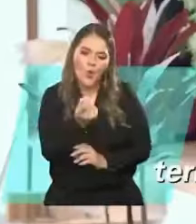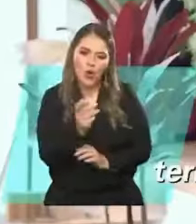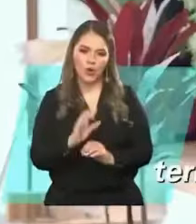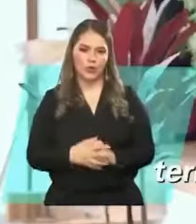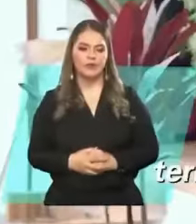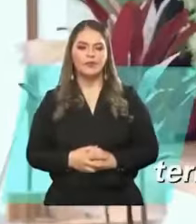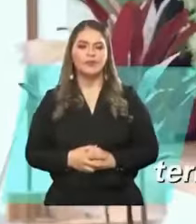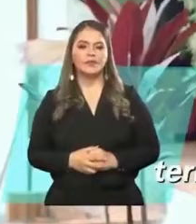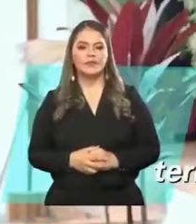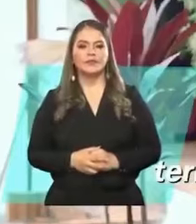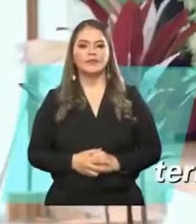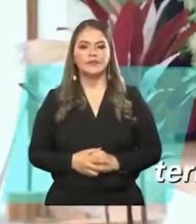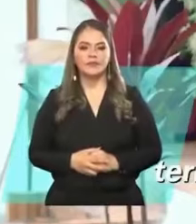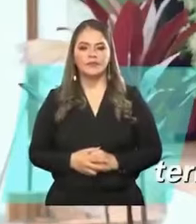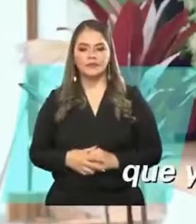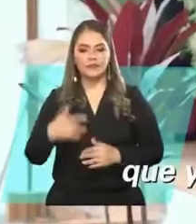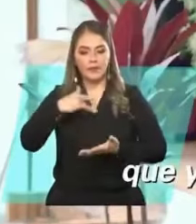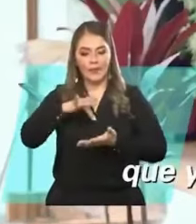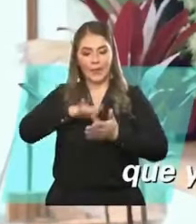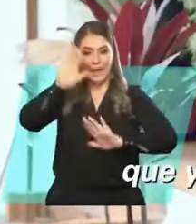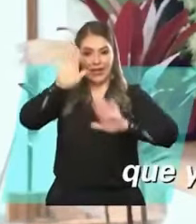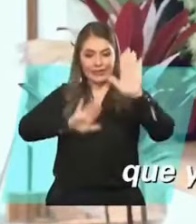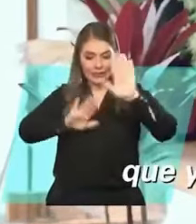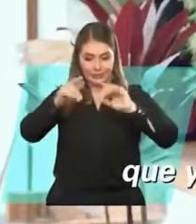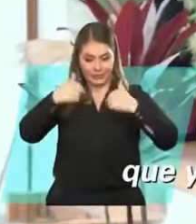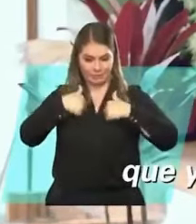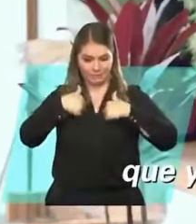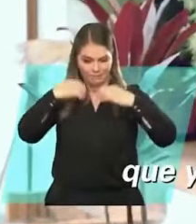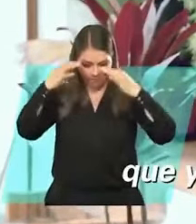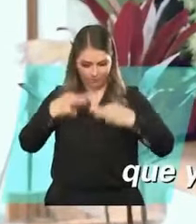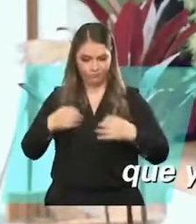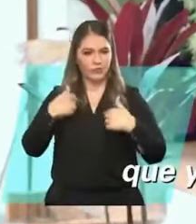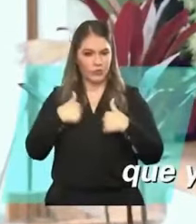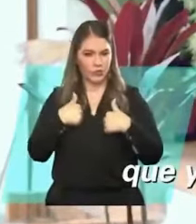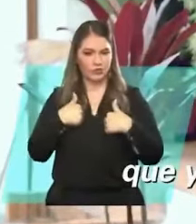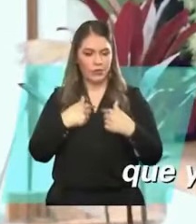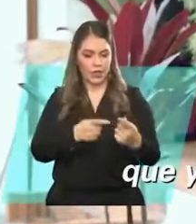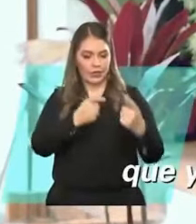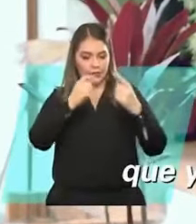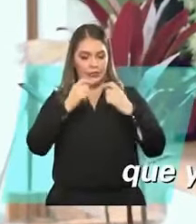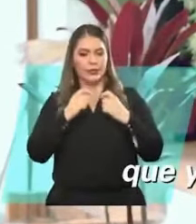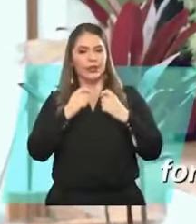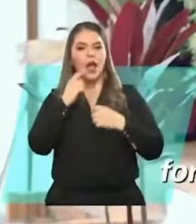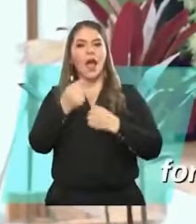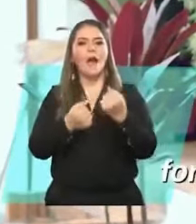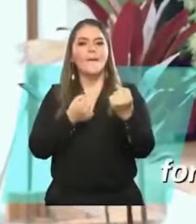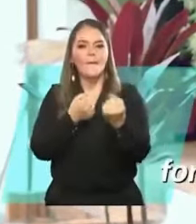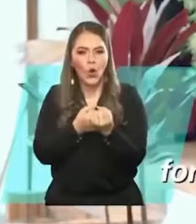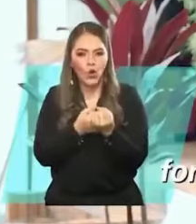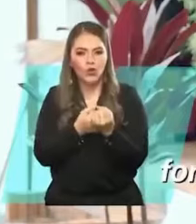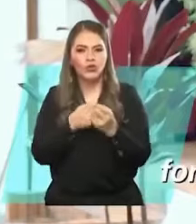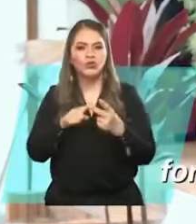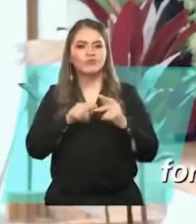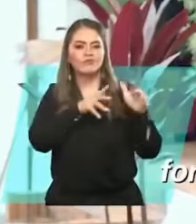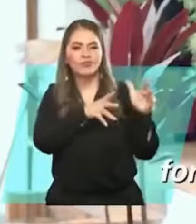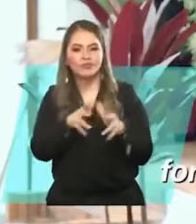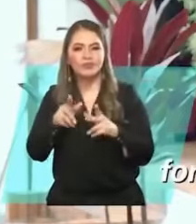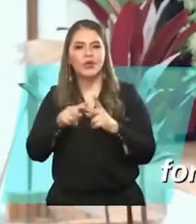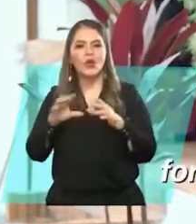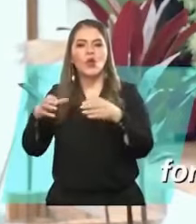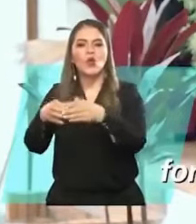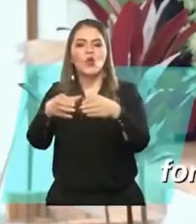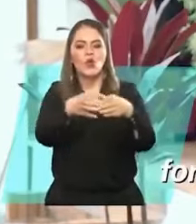En participación en la línea que yo represento tenemos el apoyo y el fortalecimiento